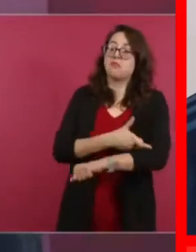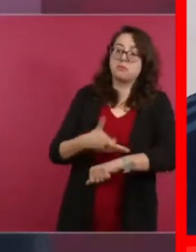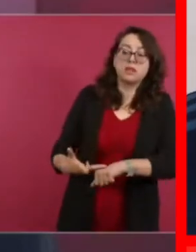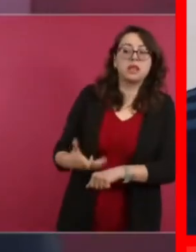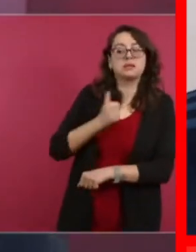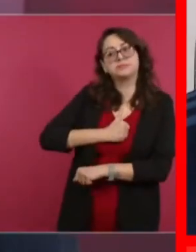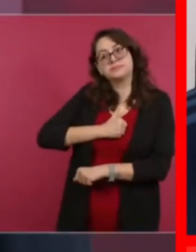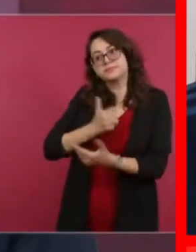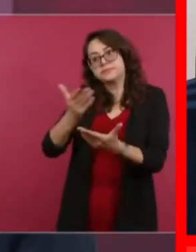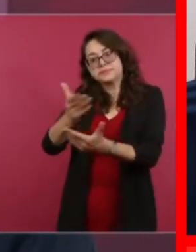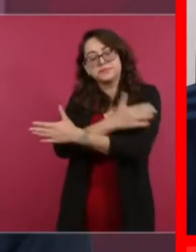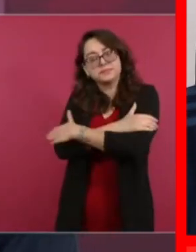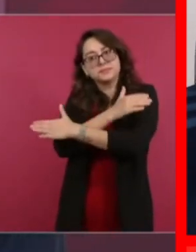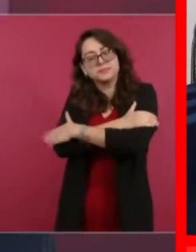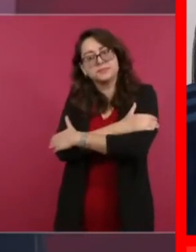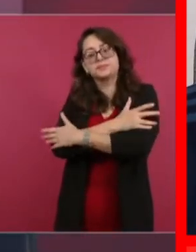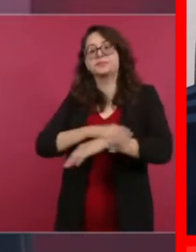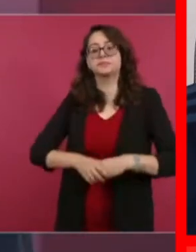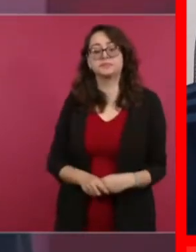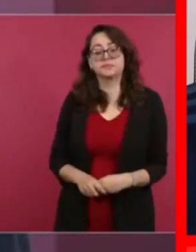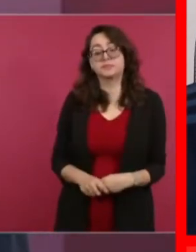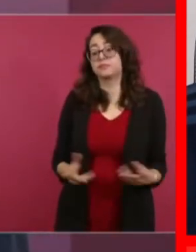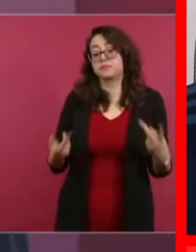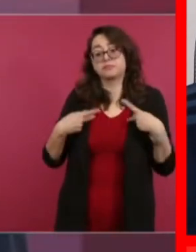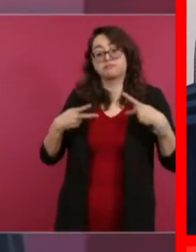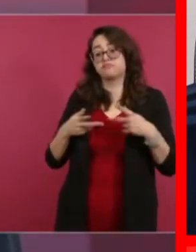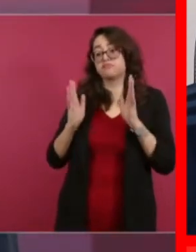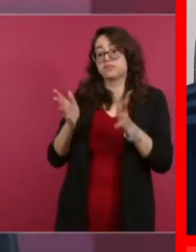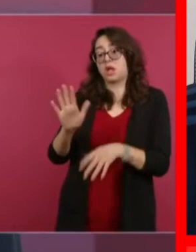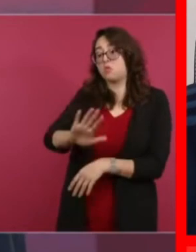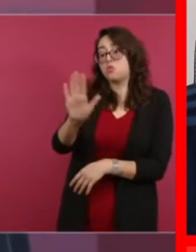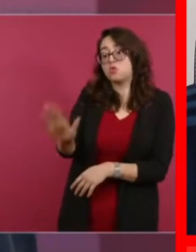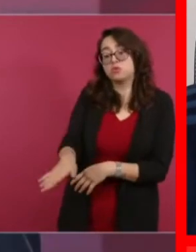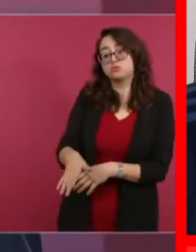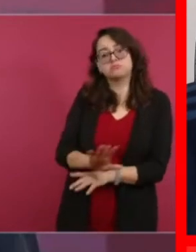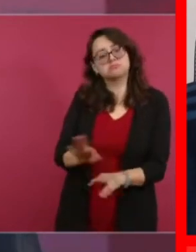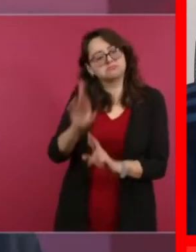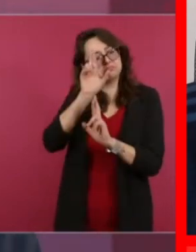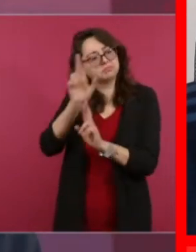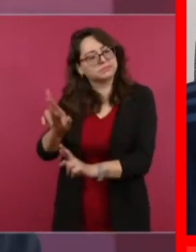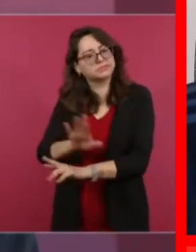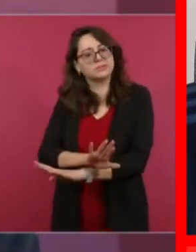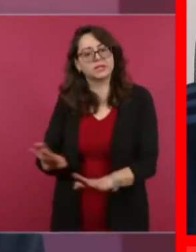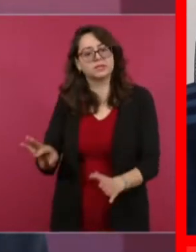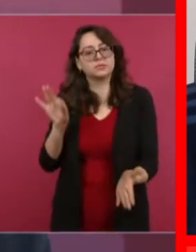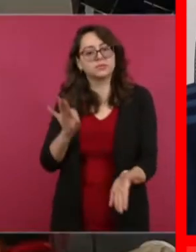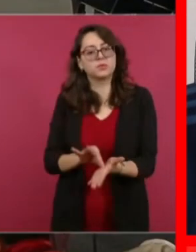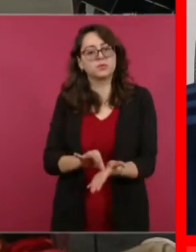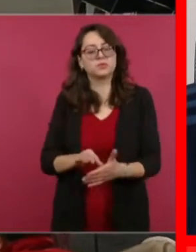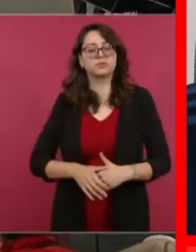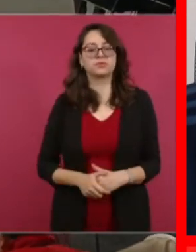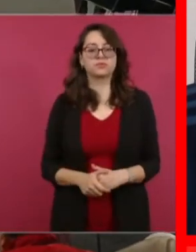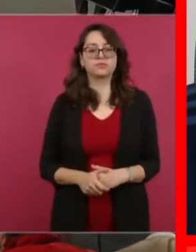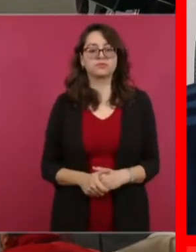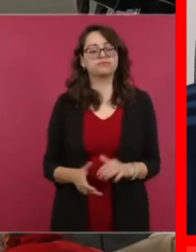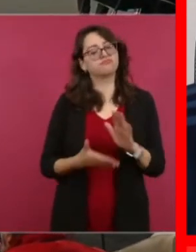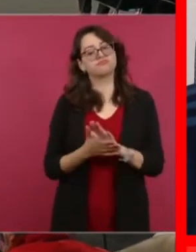Amigos y amigas que tengan excelente día, no vas a creer lo que está sucediendo. De esto amigos, de esto no